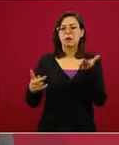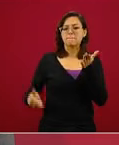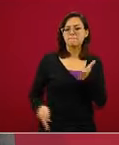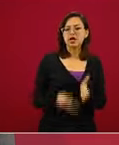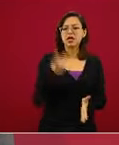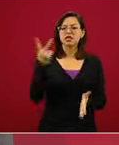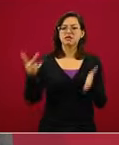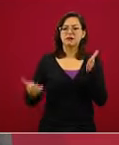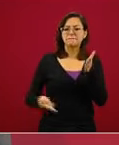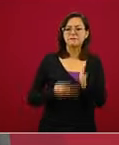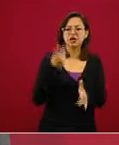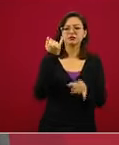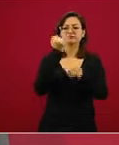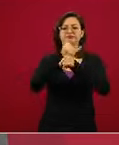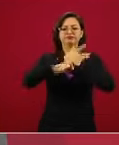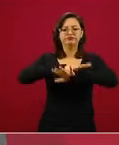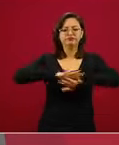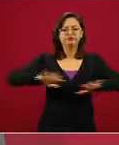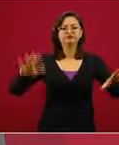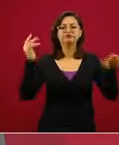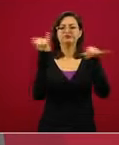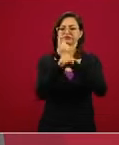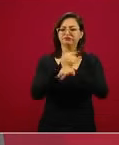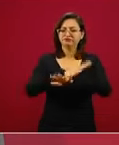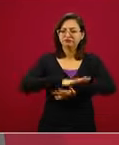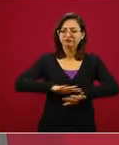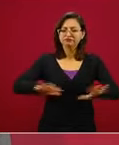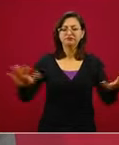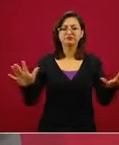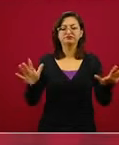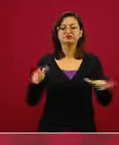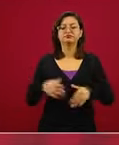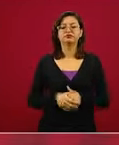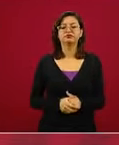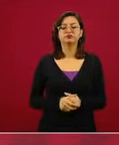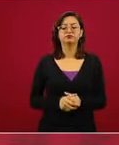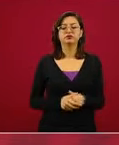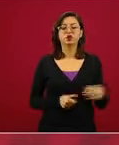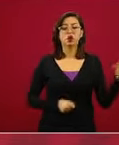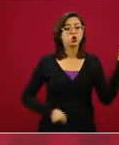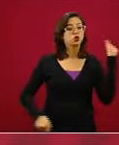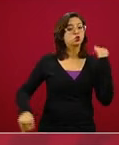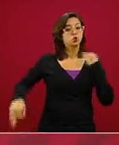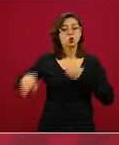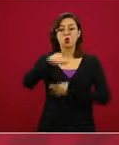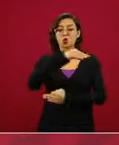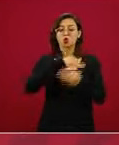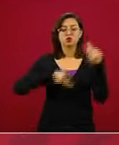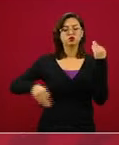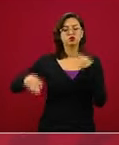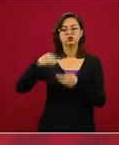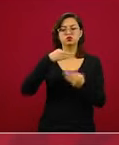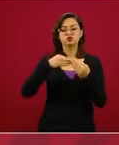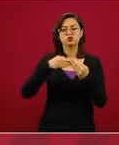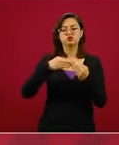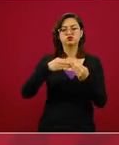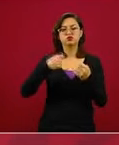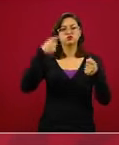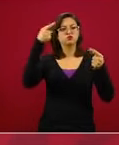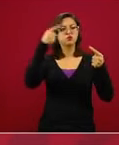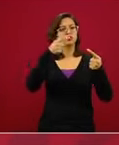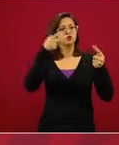que todos nos aprendamos de memoria